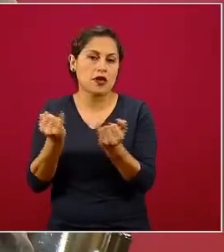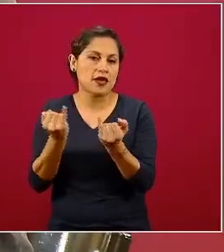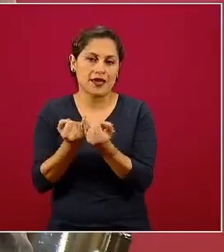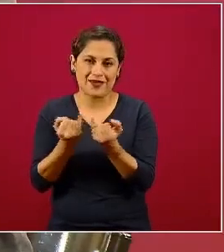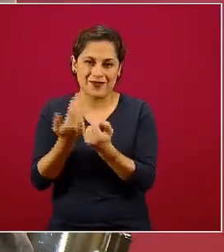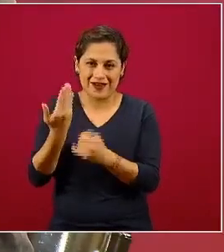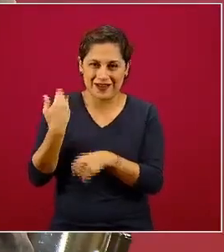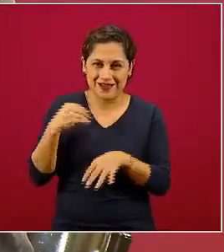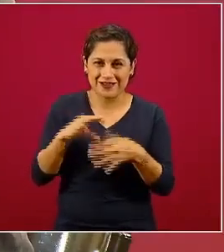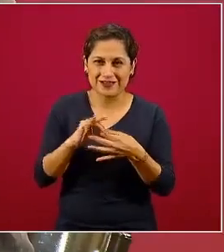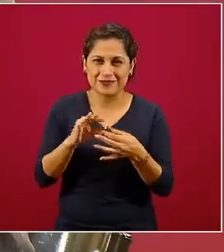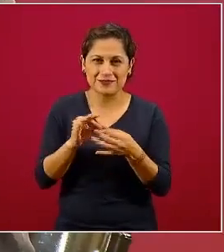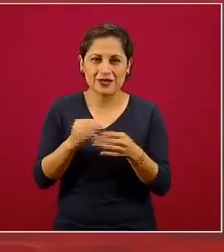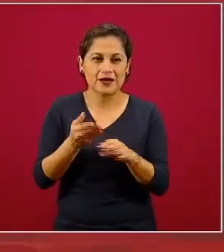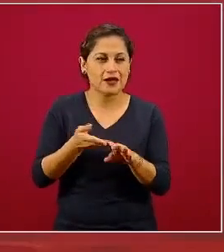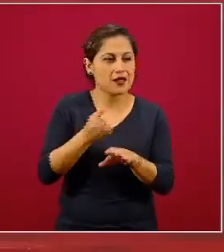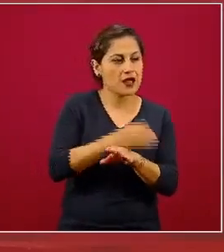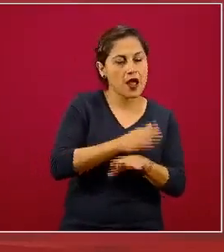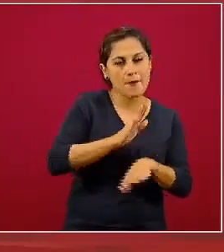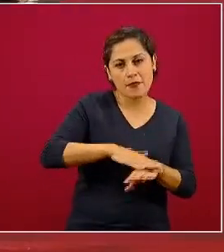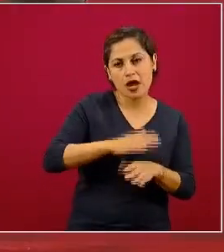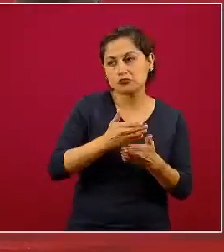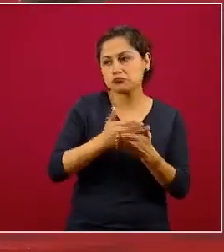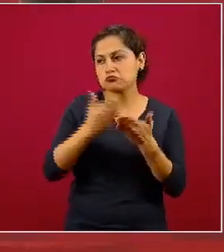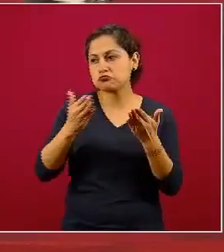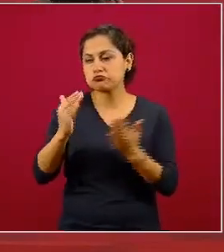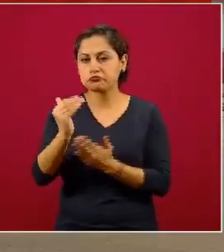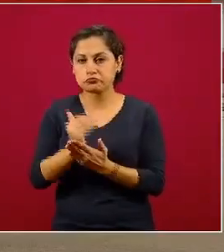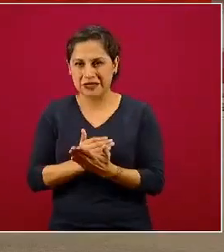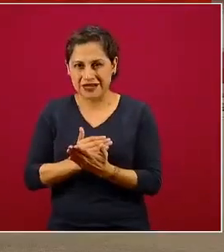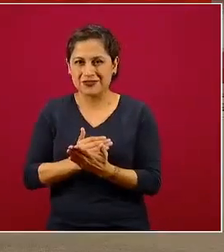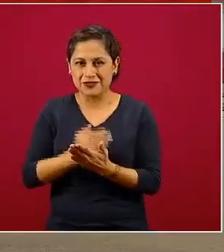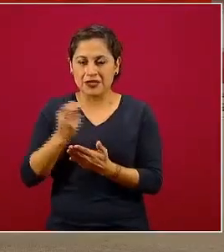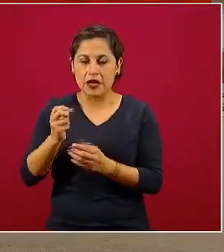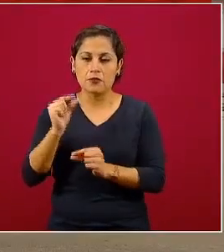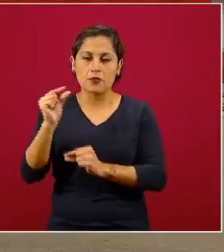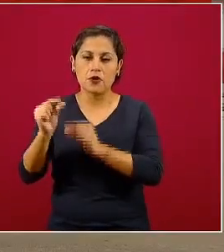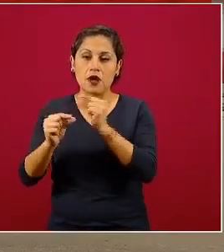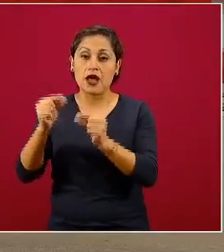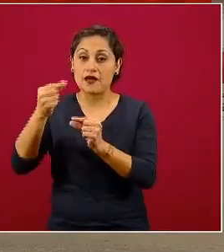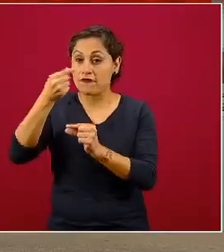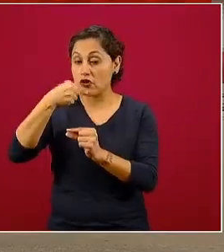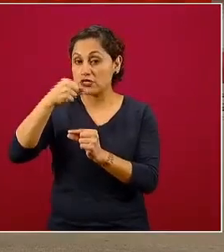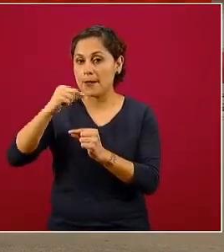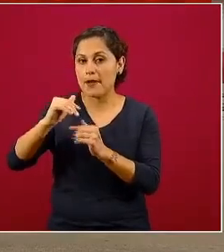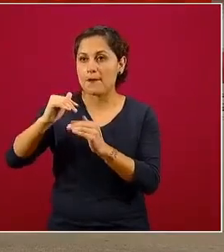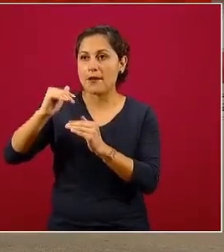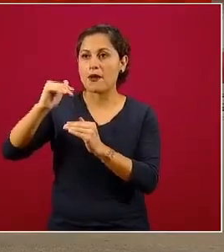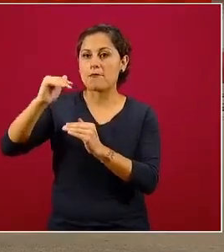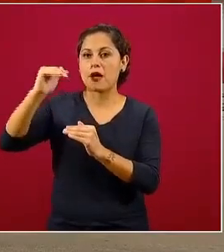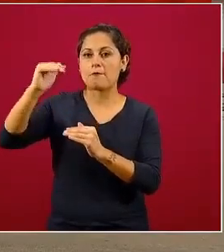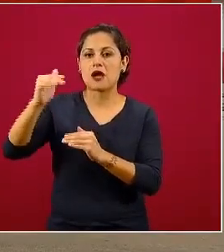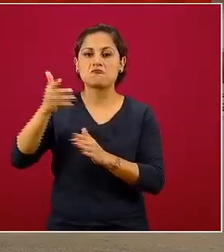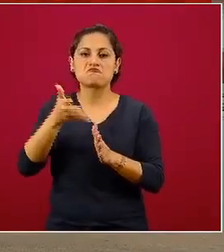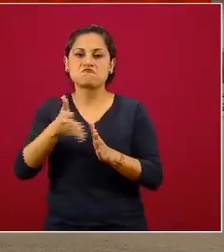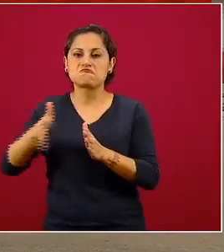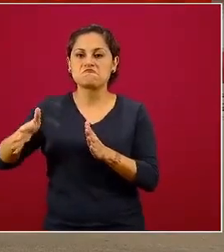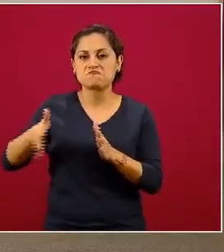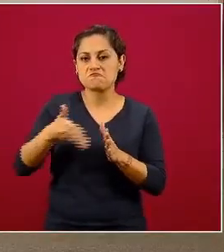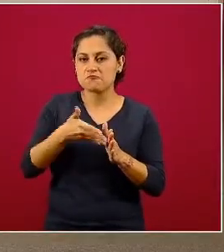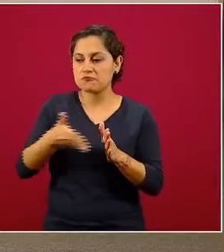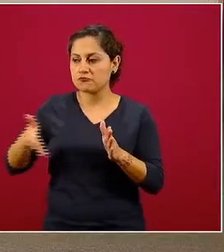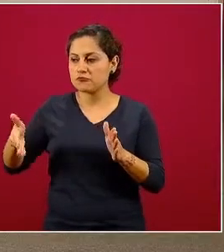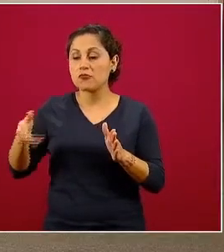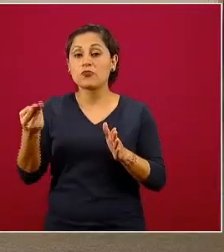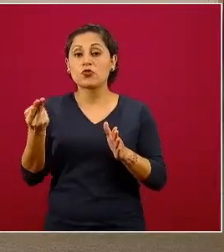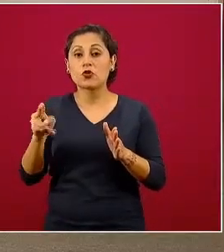y en cambio la influenza sube y sube y sube. De modo que sí, durante noviembre es el mes